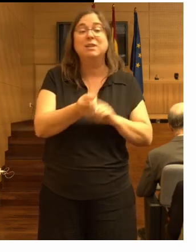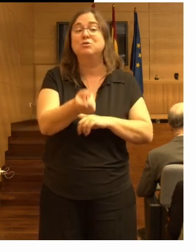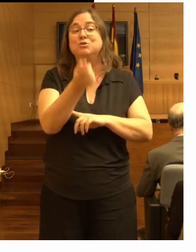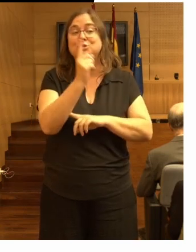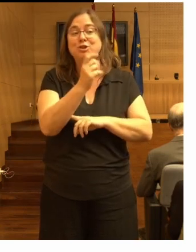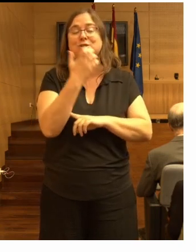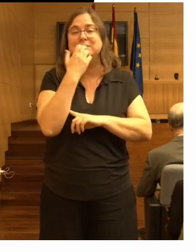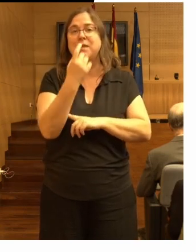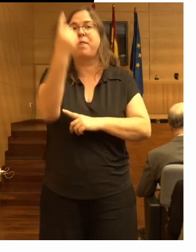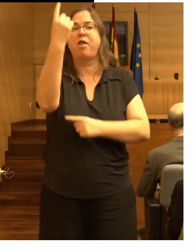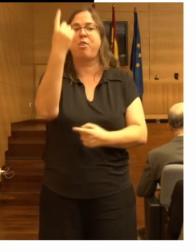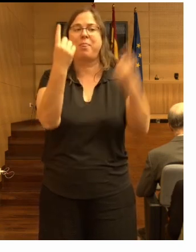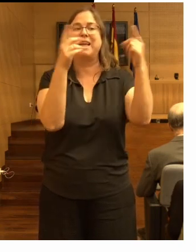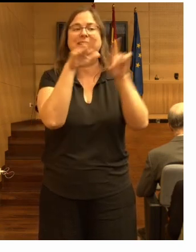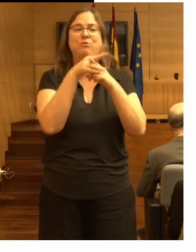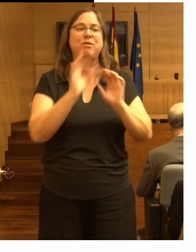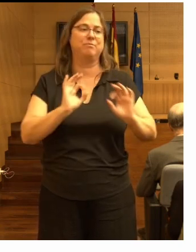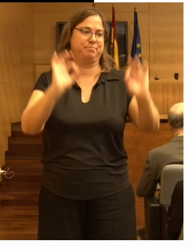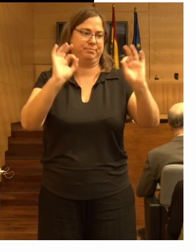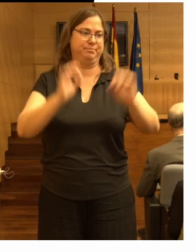en ciertas circunstancias